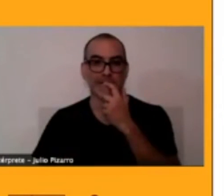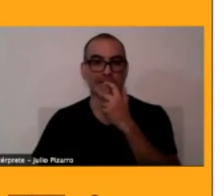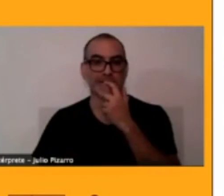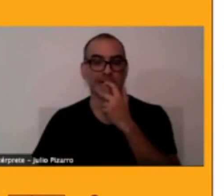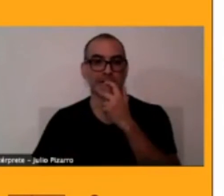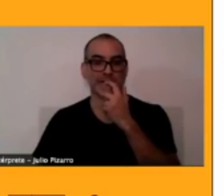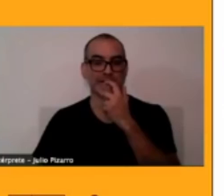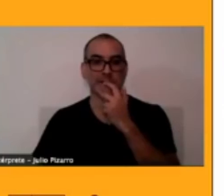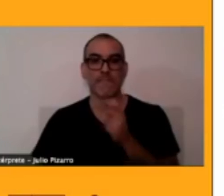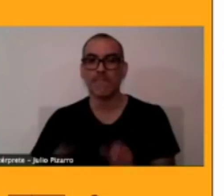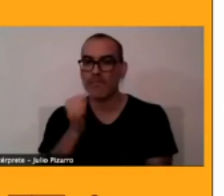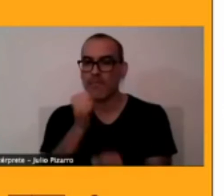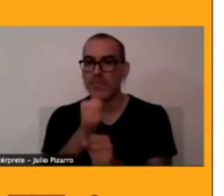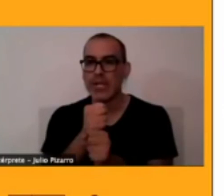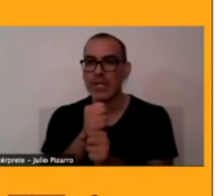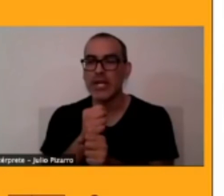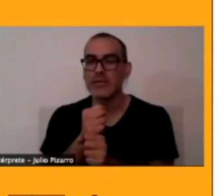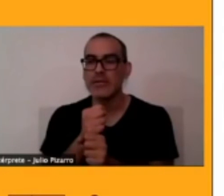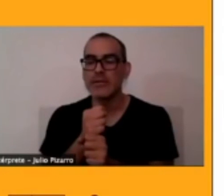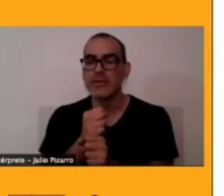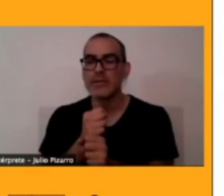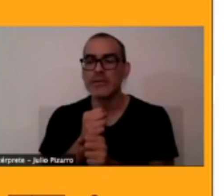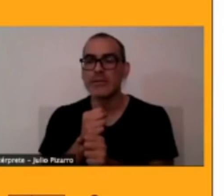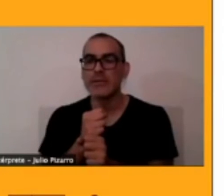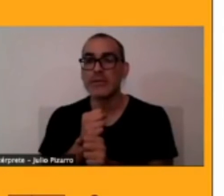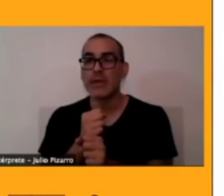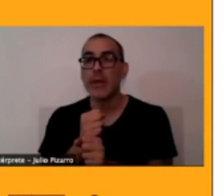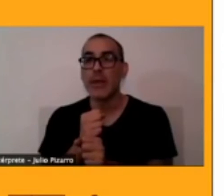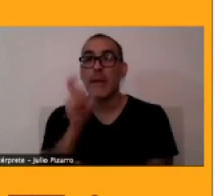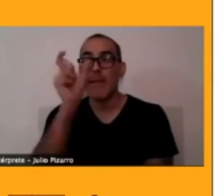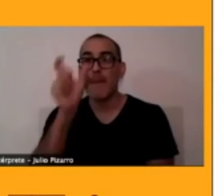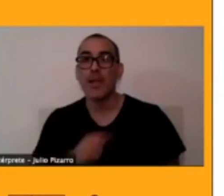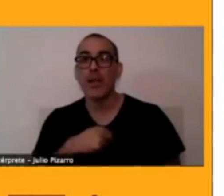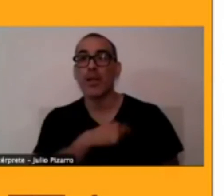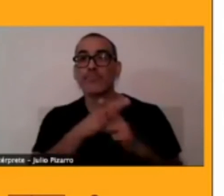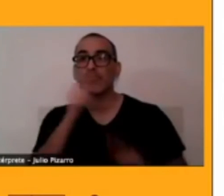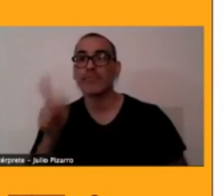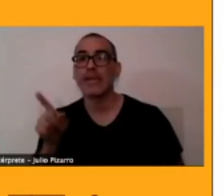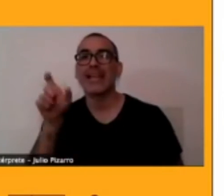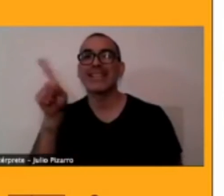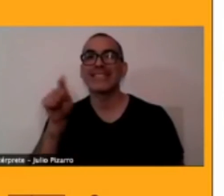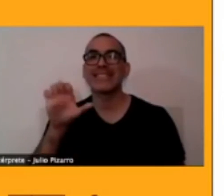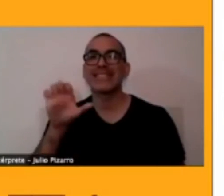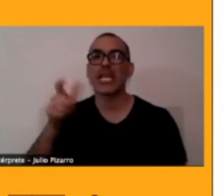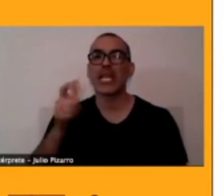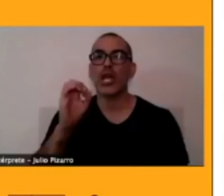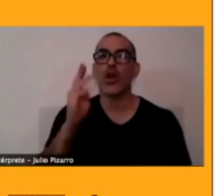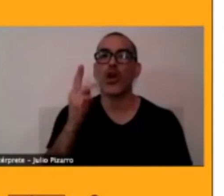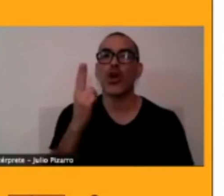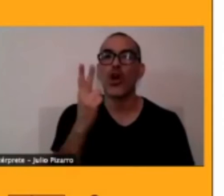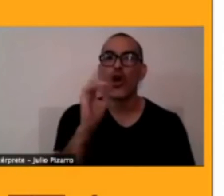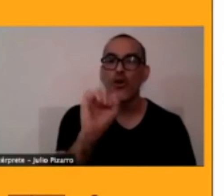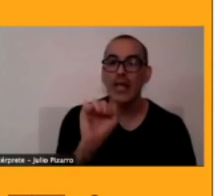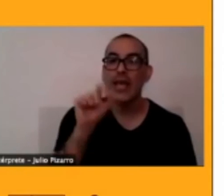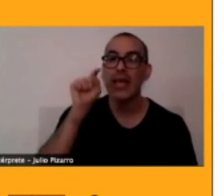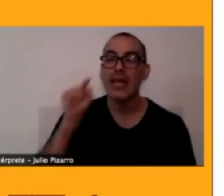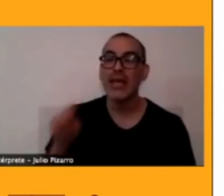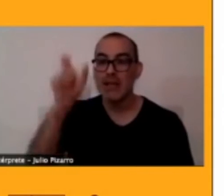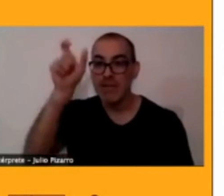un resumen que realizó Segovia acerca de lo que ha implicado lograr ingresar